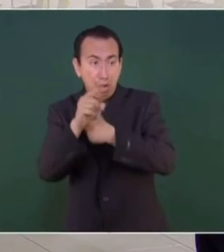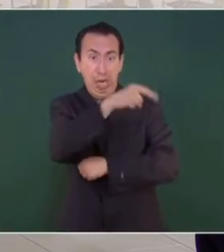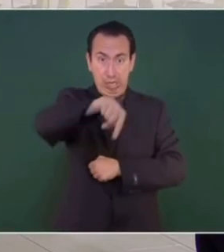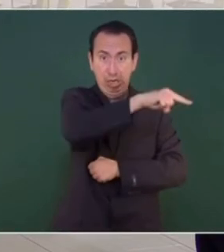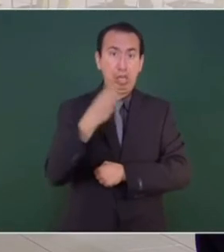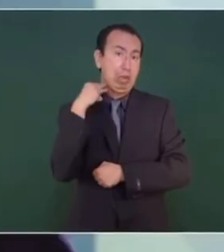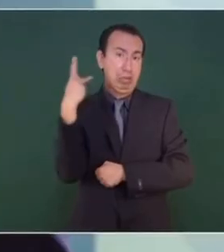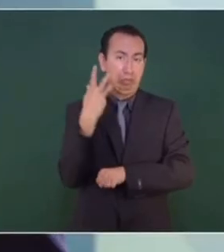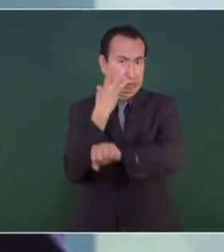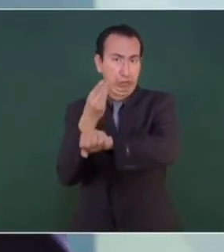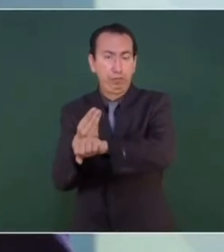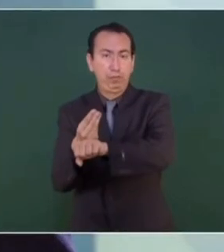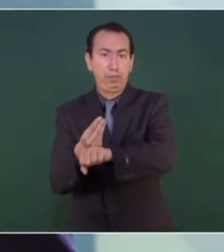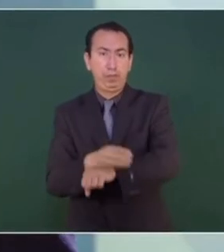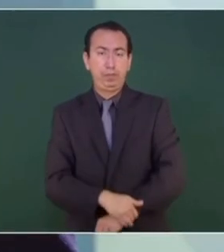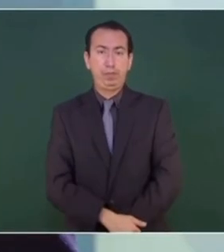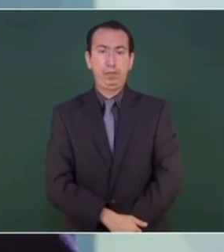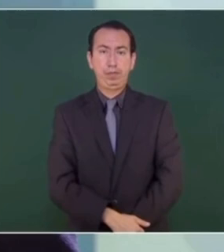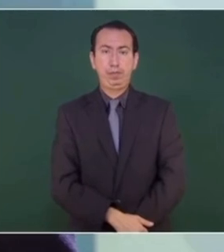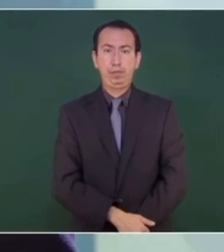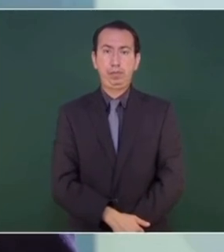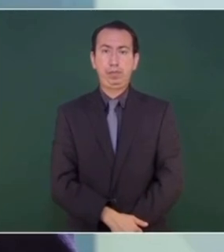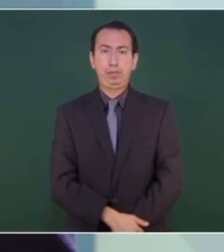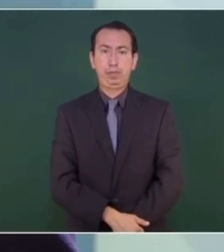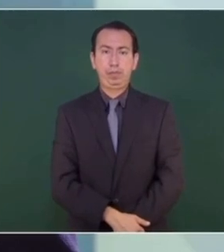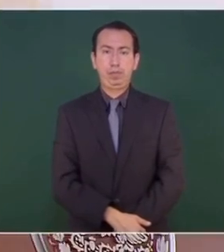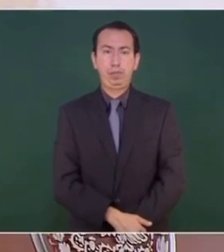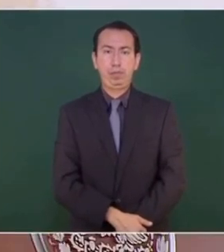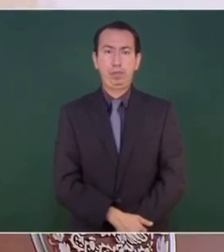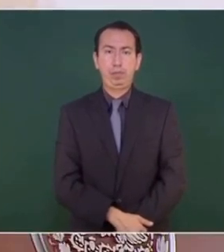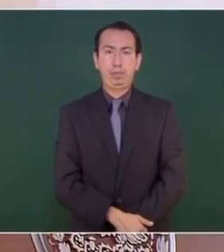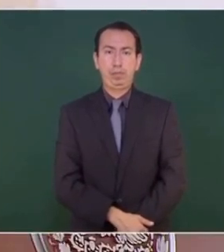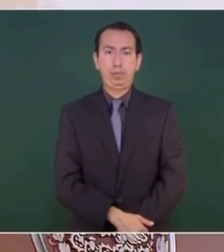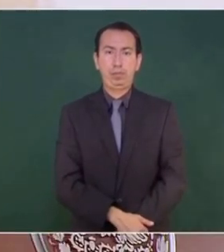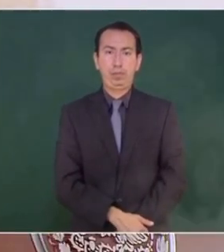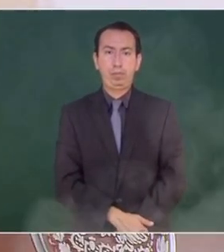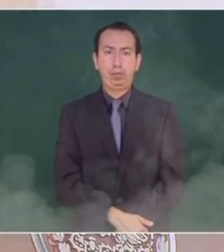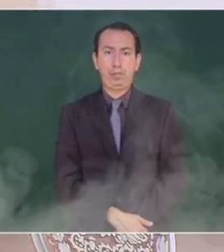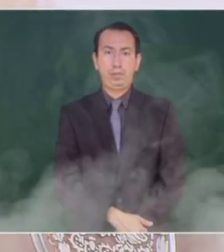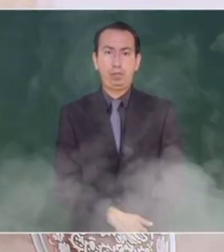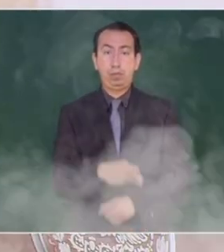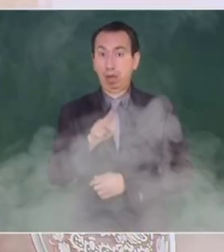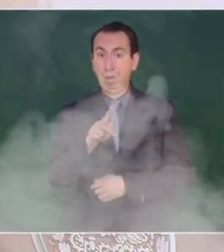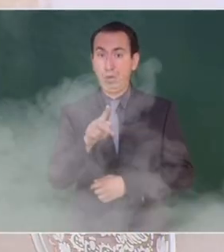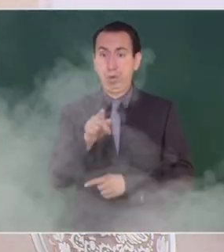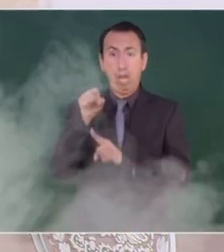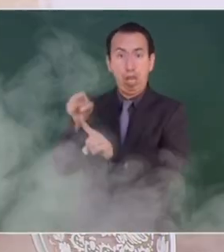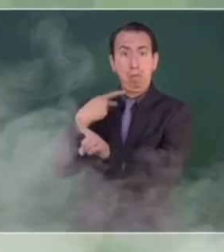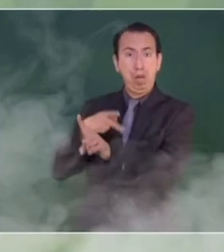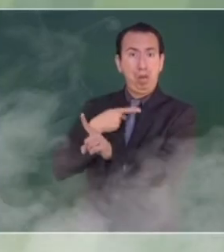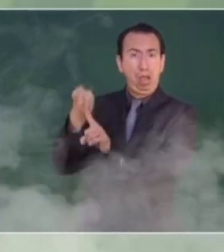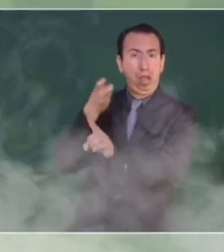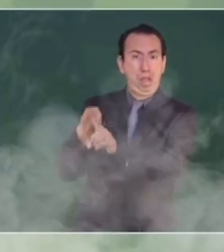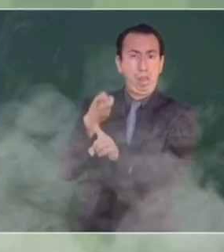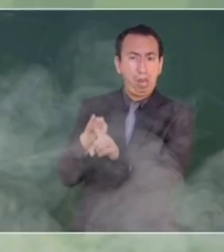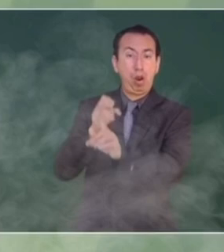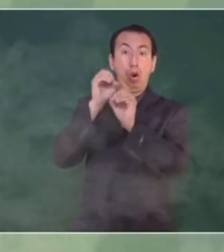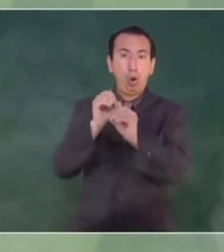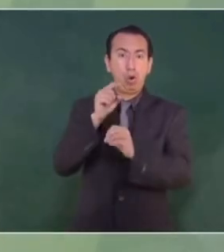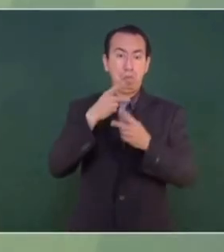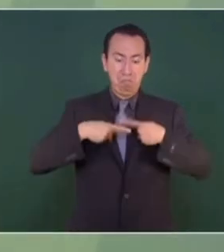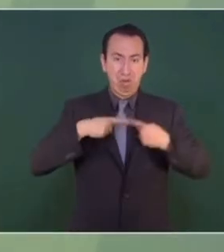Y también que no se estigmatice a nadie, que tampoco haya linchamientos